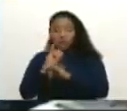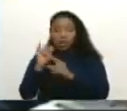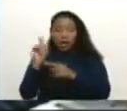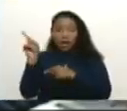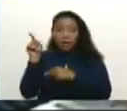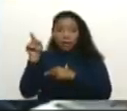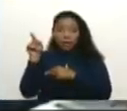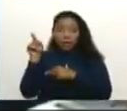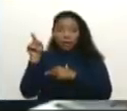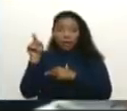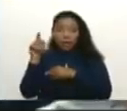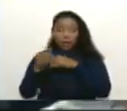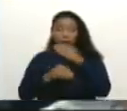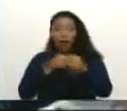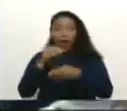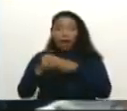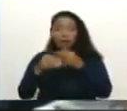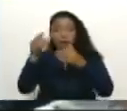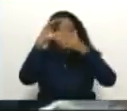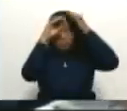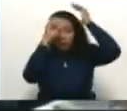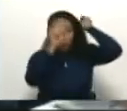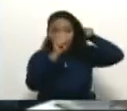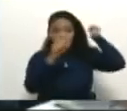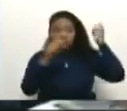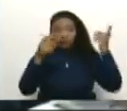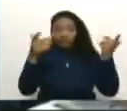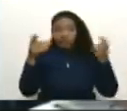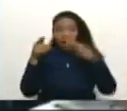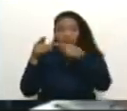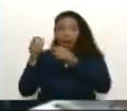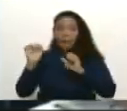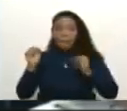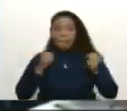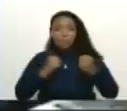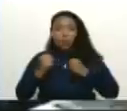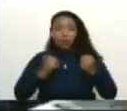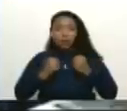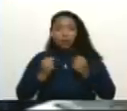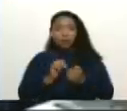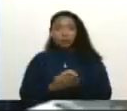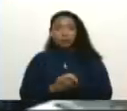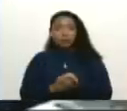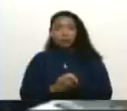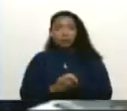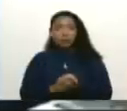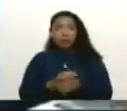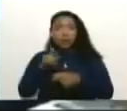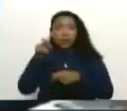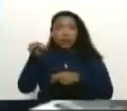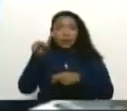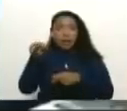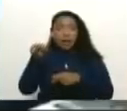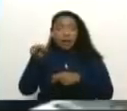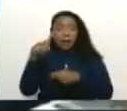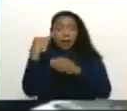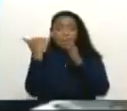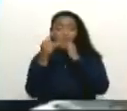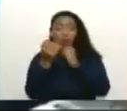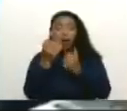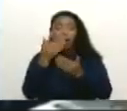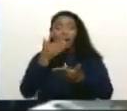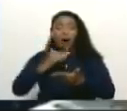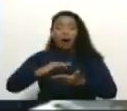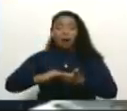que el que funge, el embajador de Narnia en Bogotá, el señor Jimmy Stori, a través de sus abogados envíe una carta a Naciones Unidas